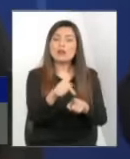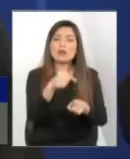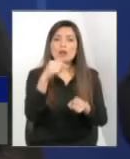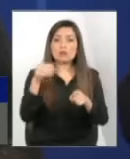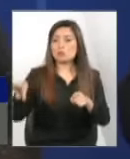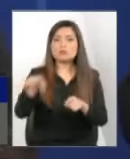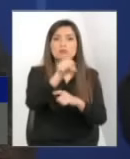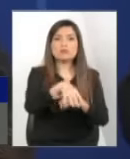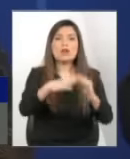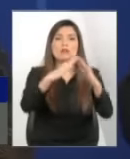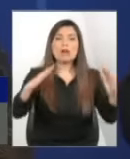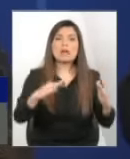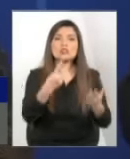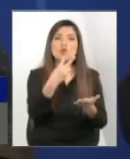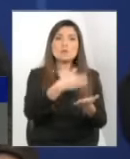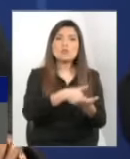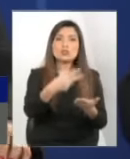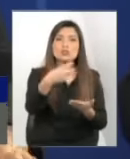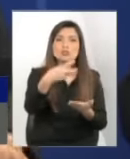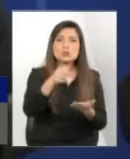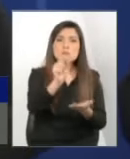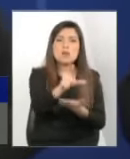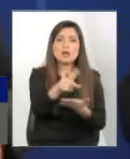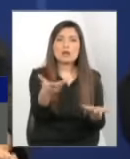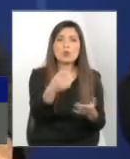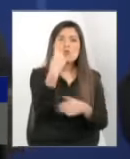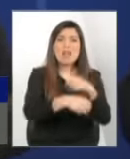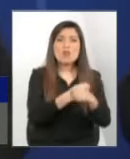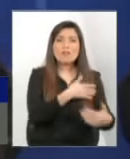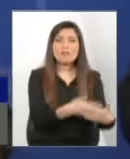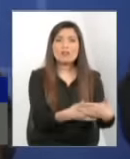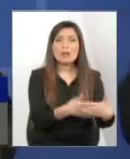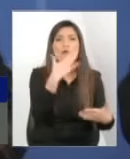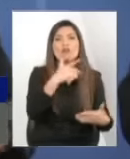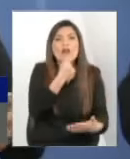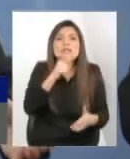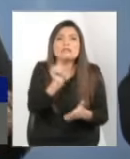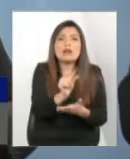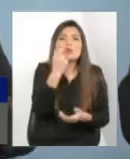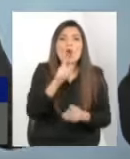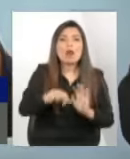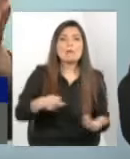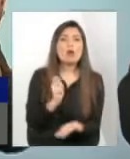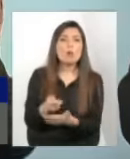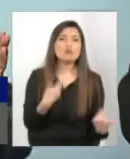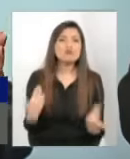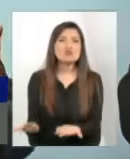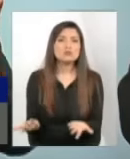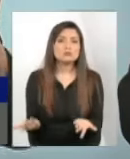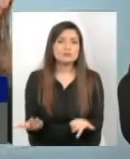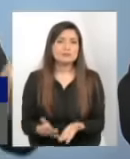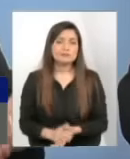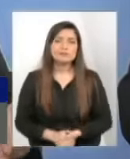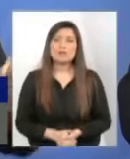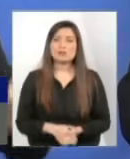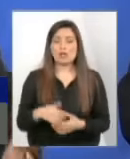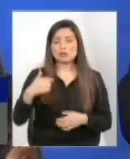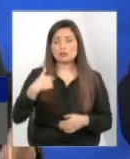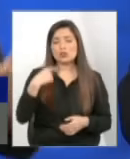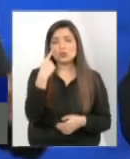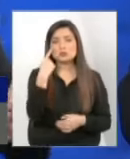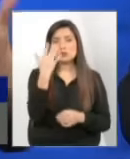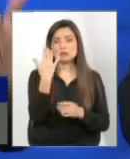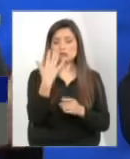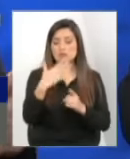mismo y no tengo por qué sacarlo de su casa. Pero, si hay una vulneración, ha sido maltratado. Conocido un caso en que la